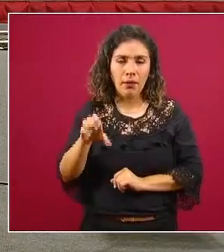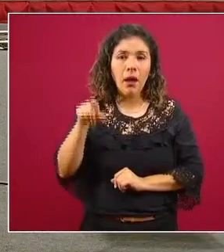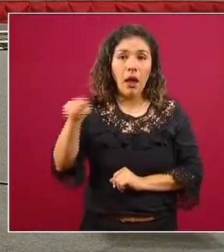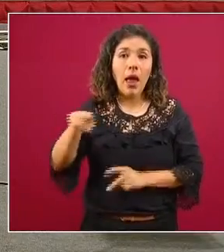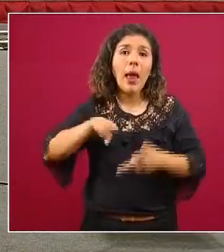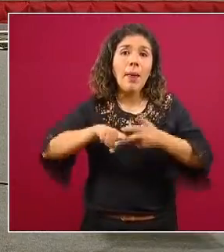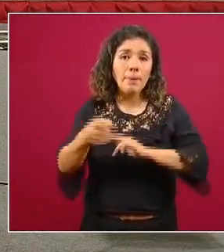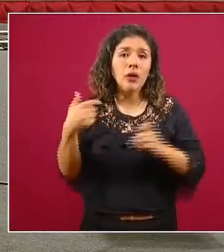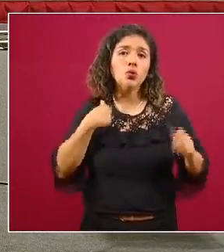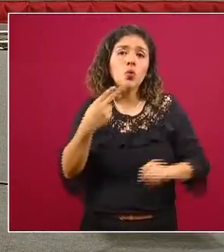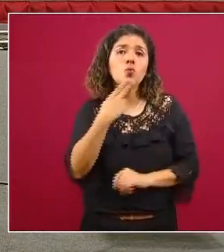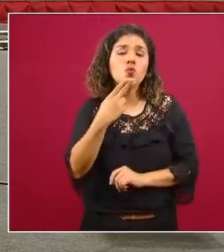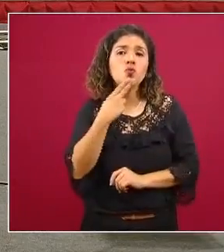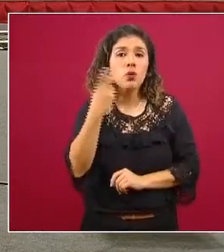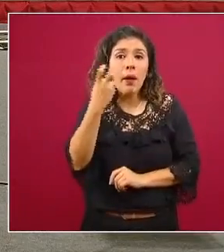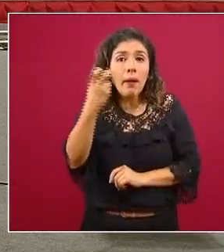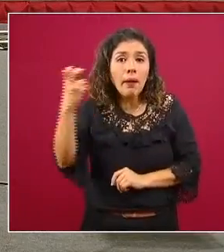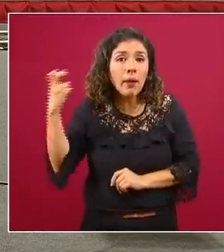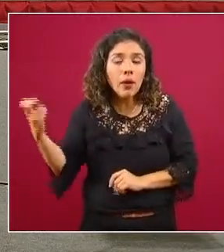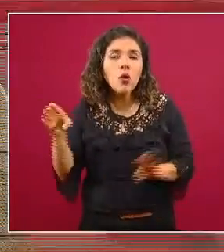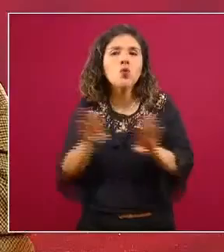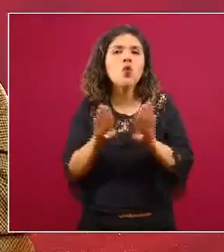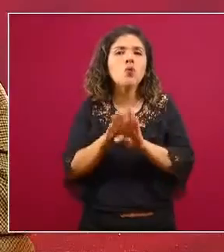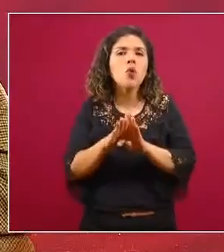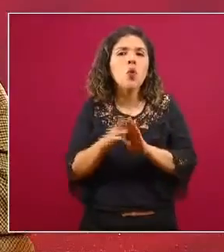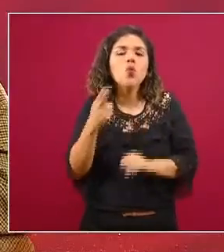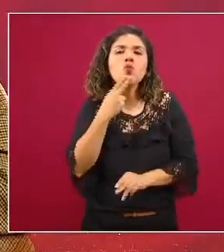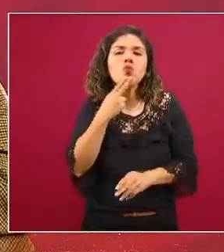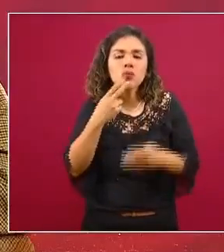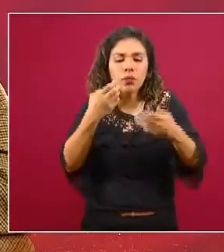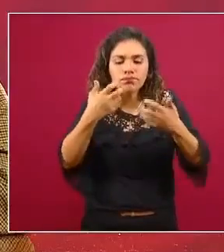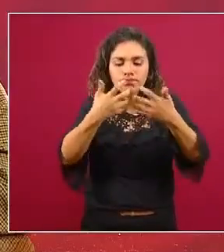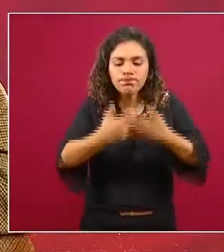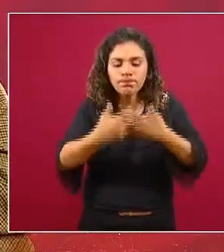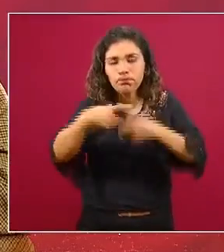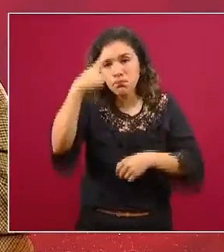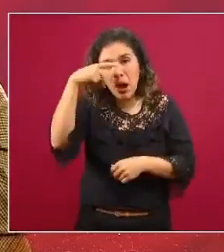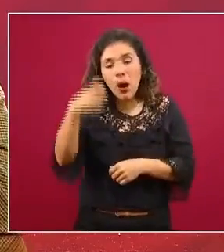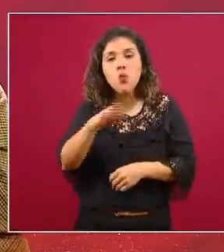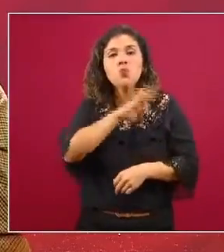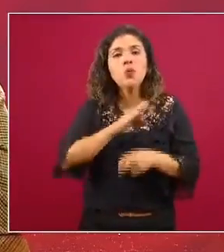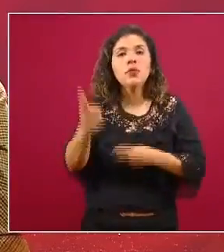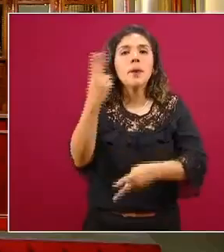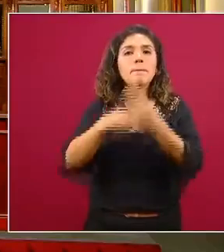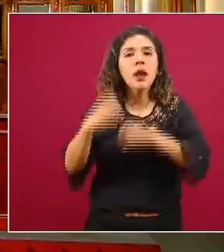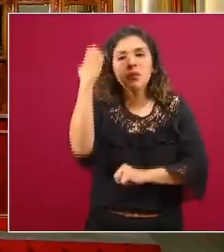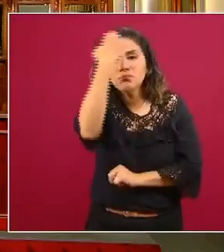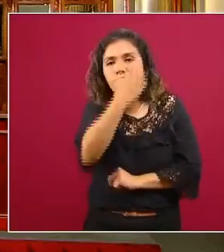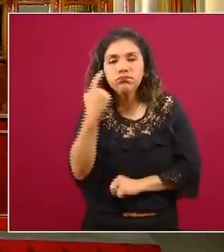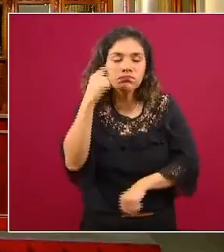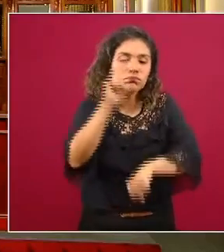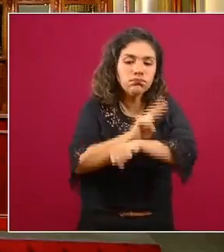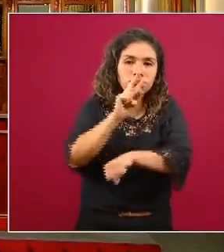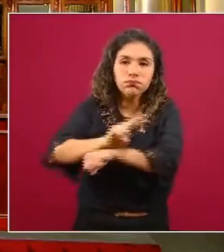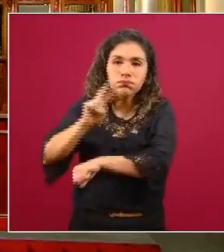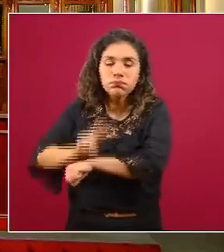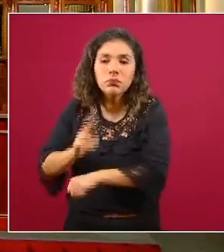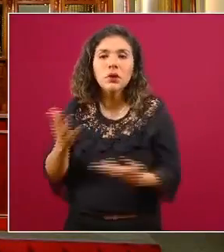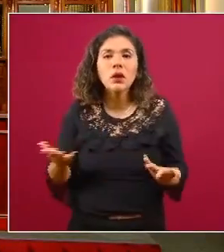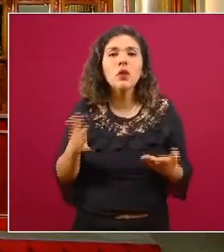empezaremos ya a utilizar también esto como una herramienta que nos permita también ir evaluando vigilando